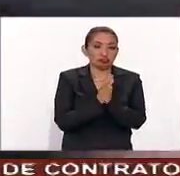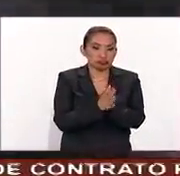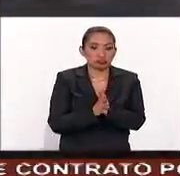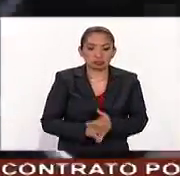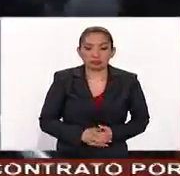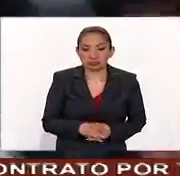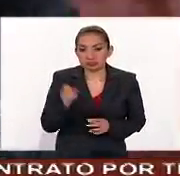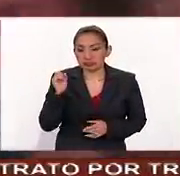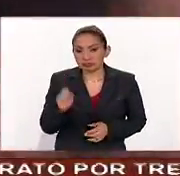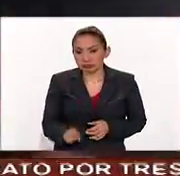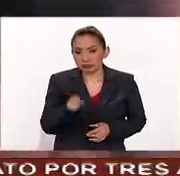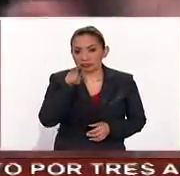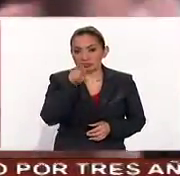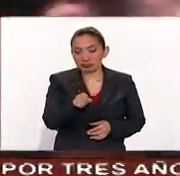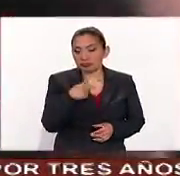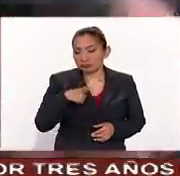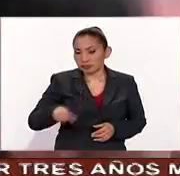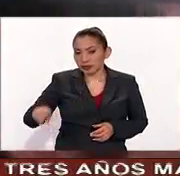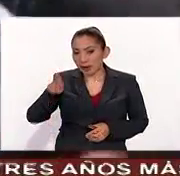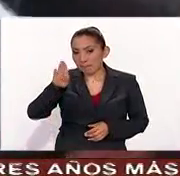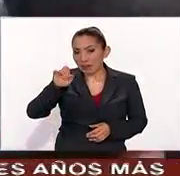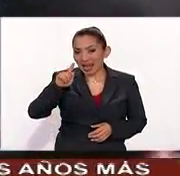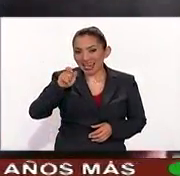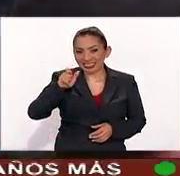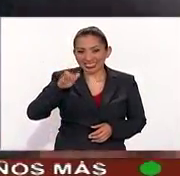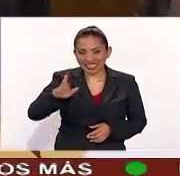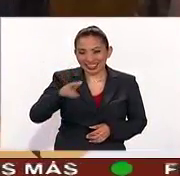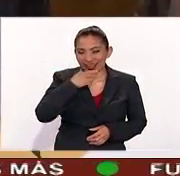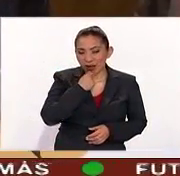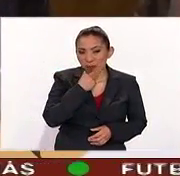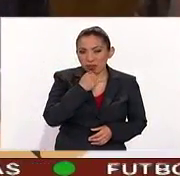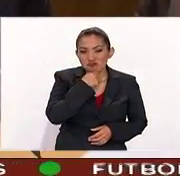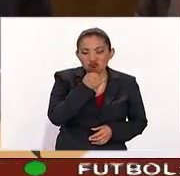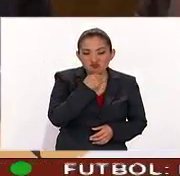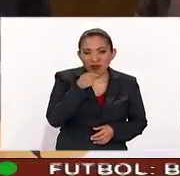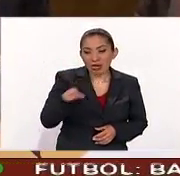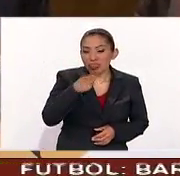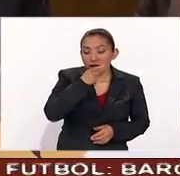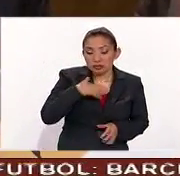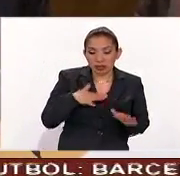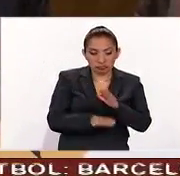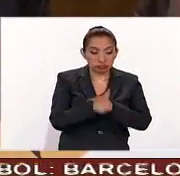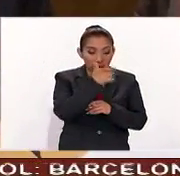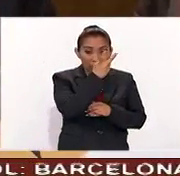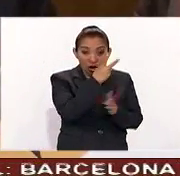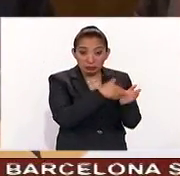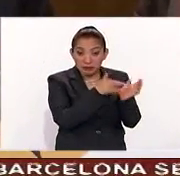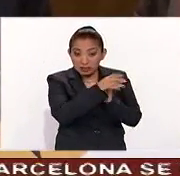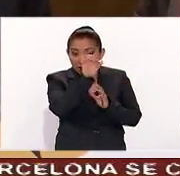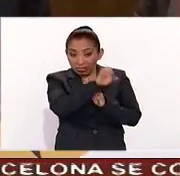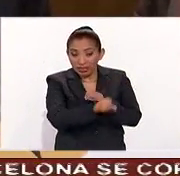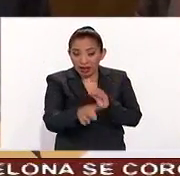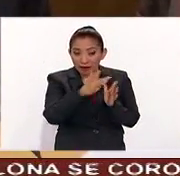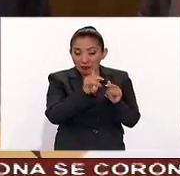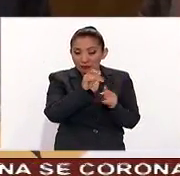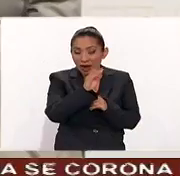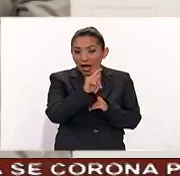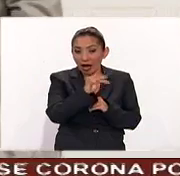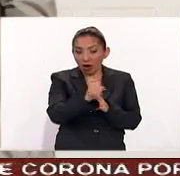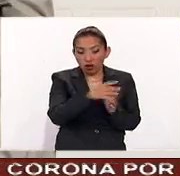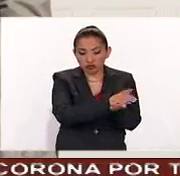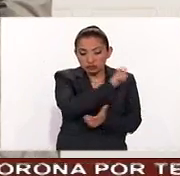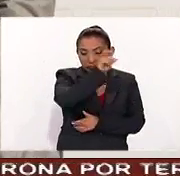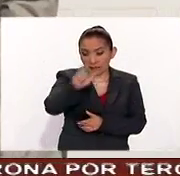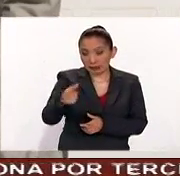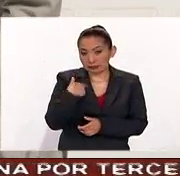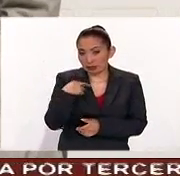bueno pues justamente el Blatter dice que se basó en el pago ese pago de 2 millones de francos que es el que